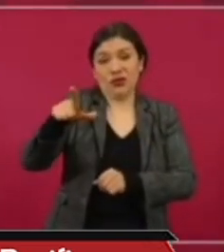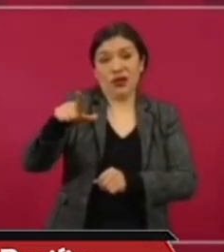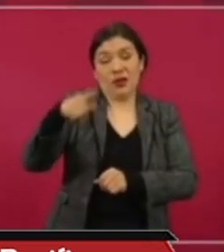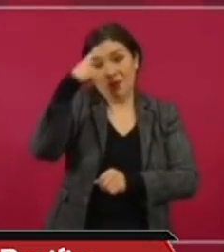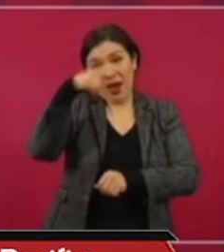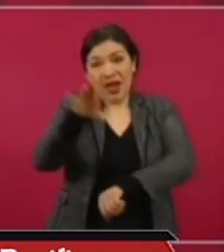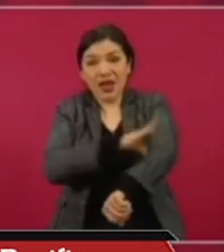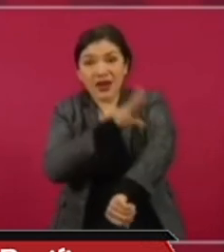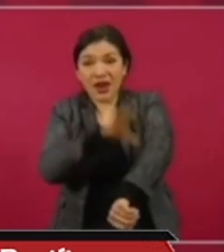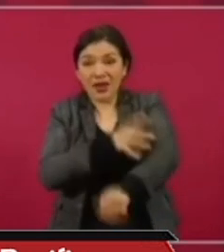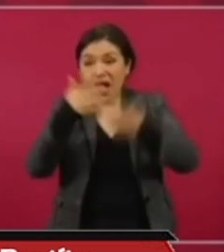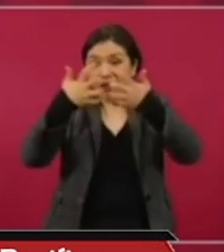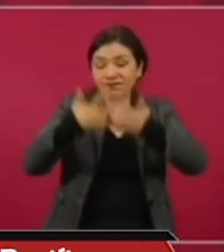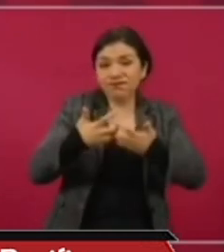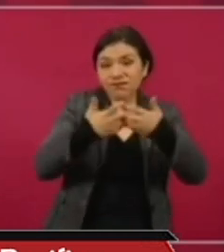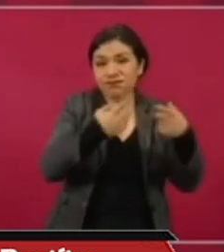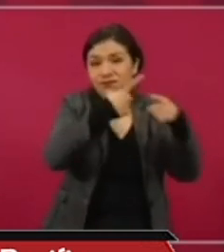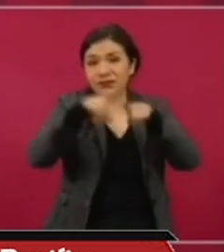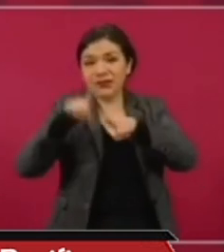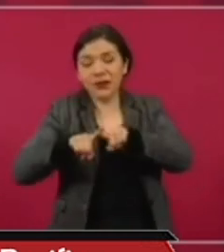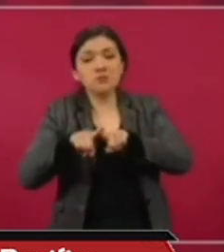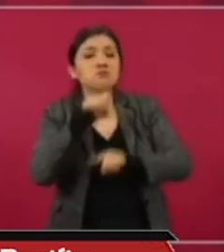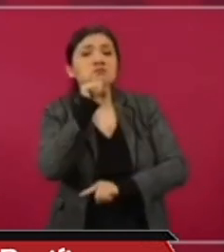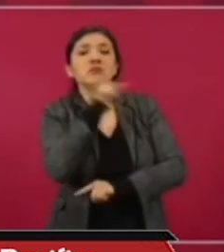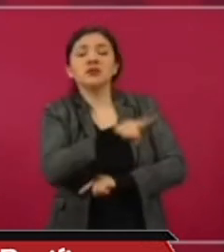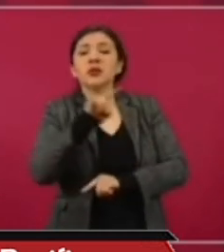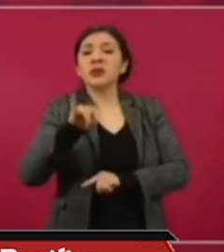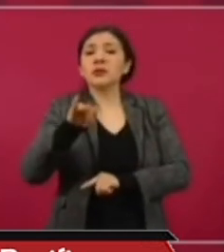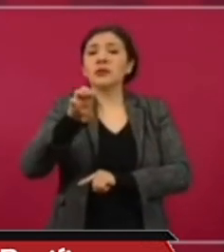Iberdrola,